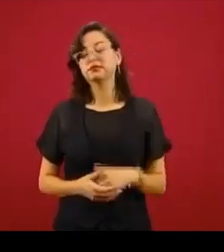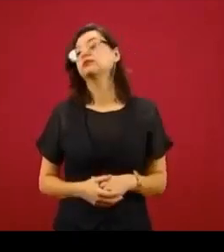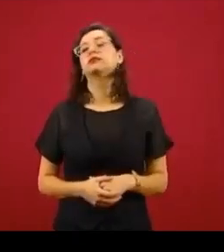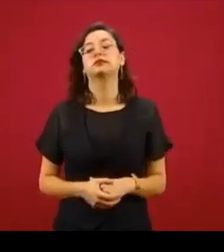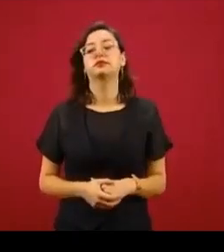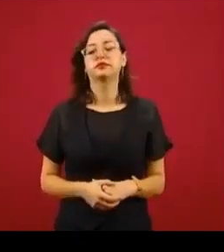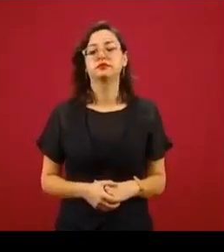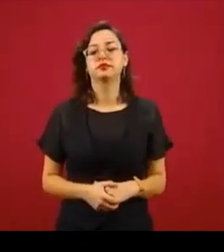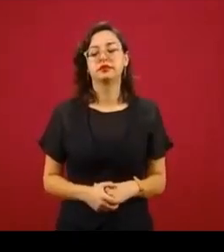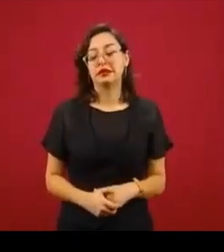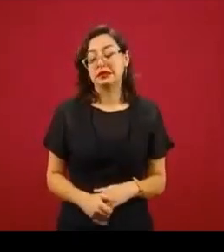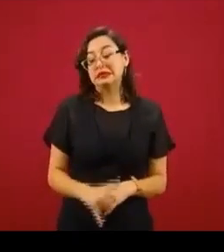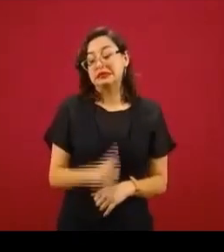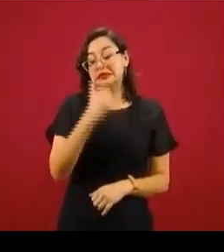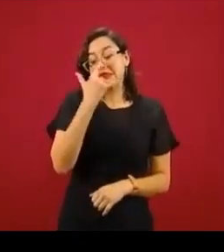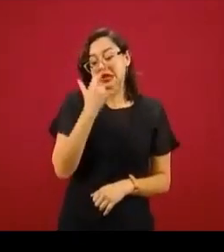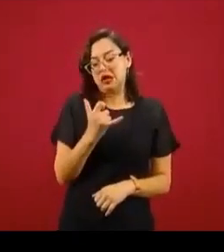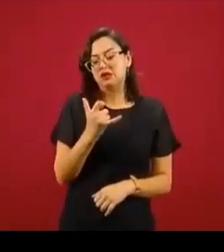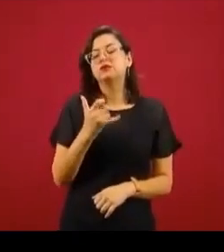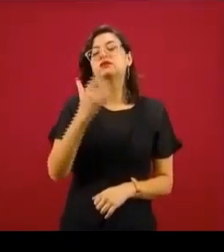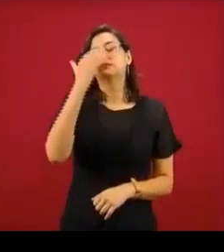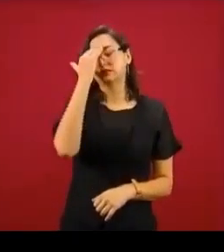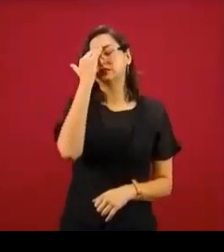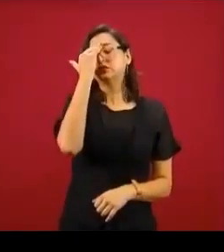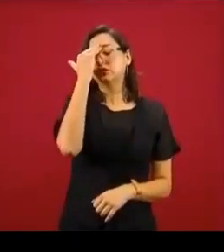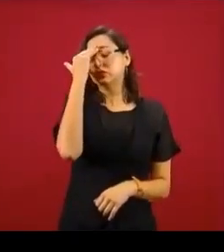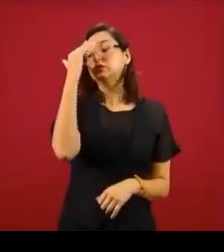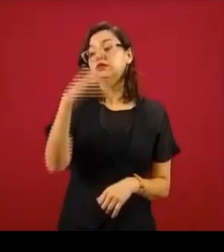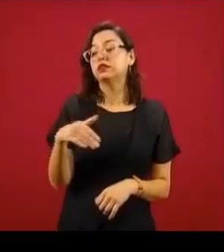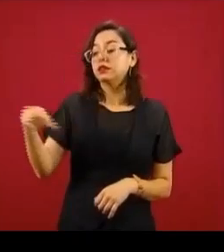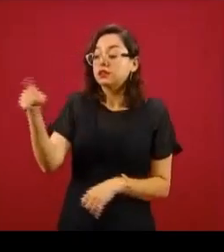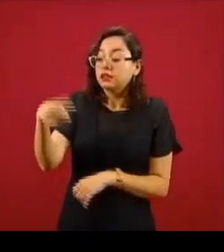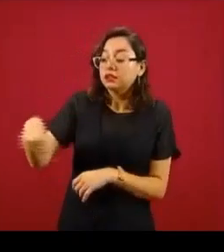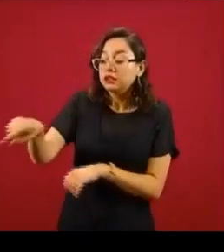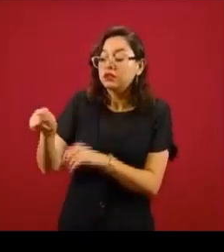se molestan, andan de mal humor,